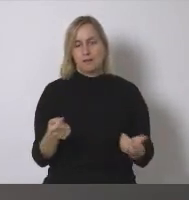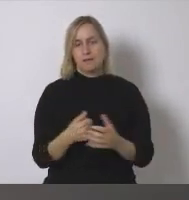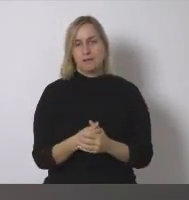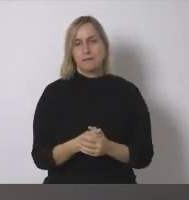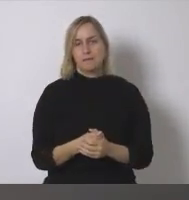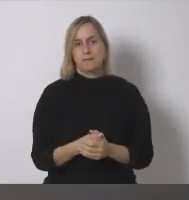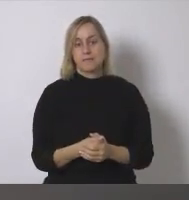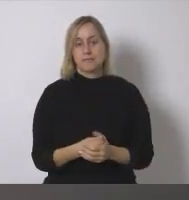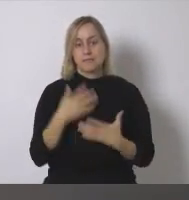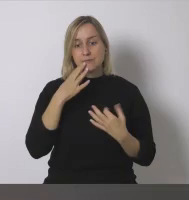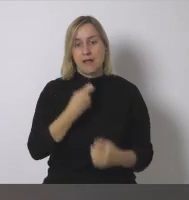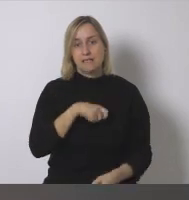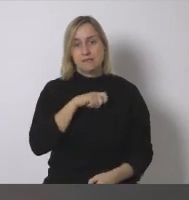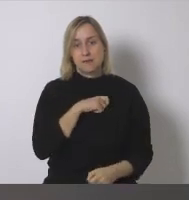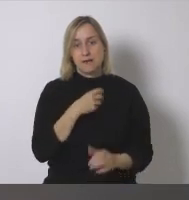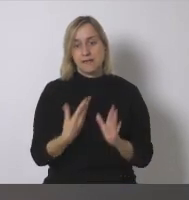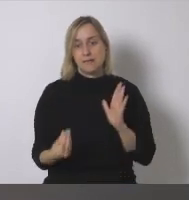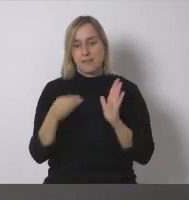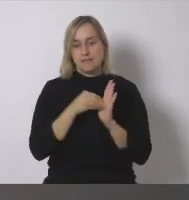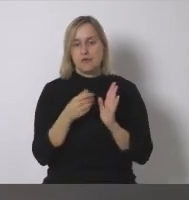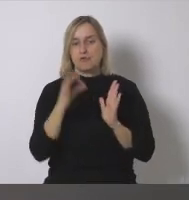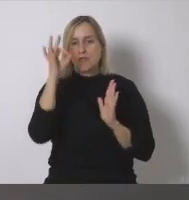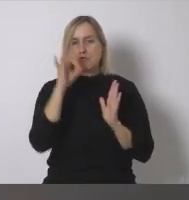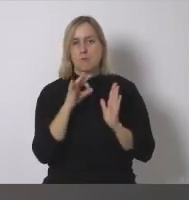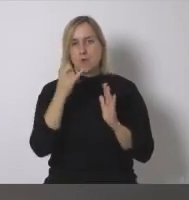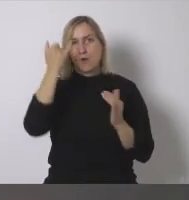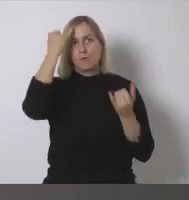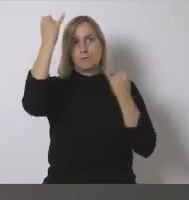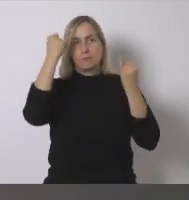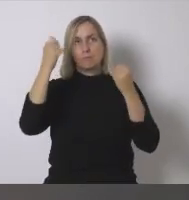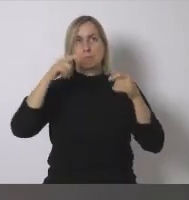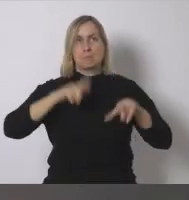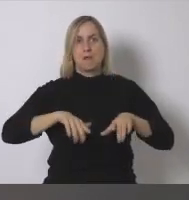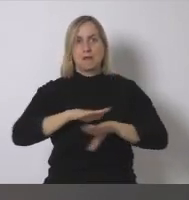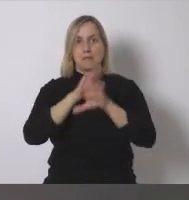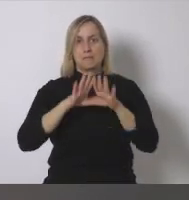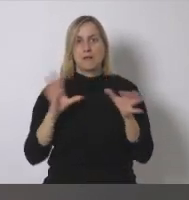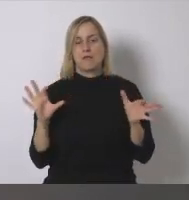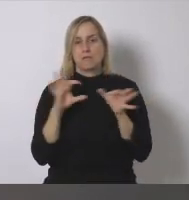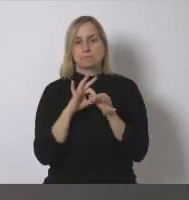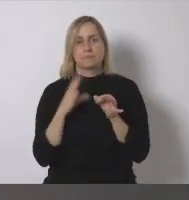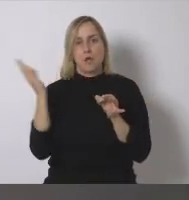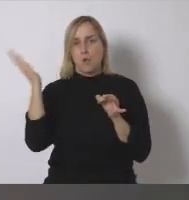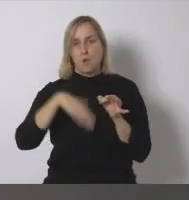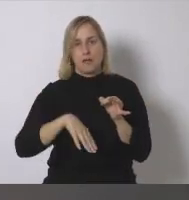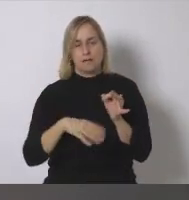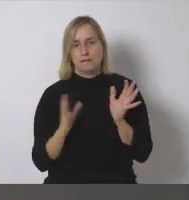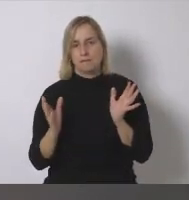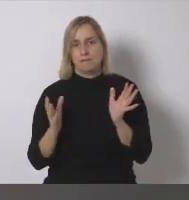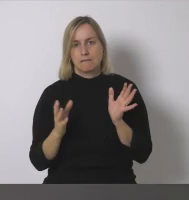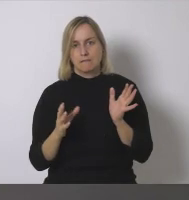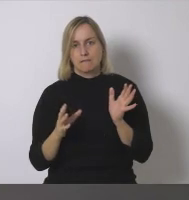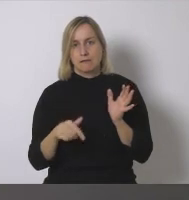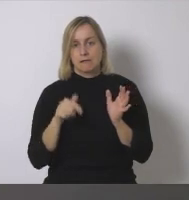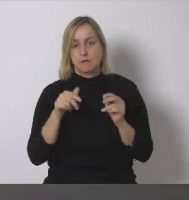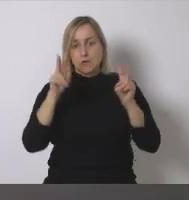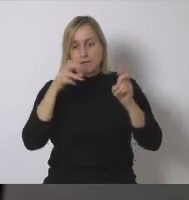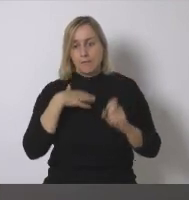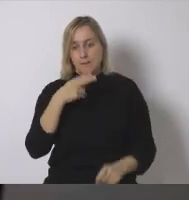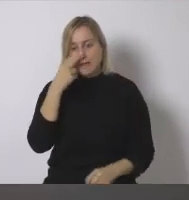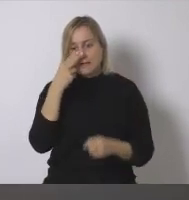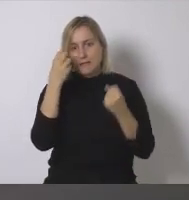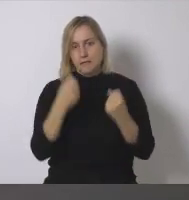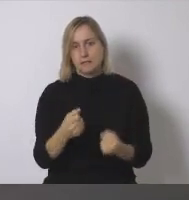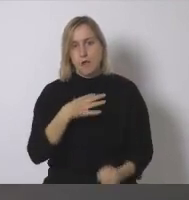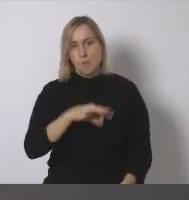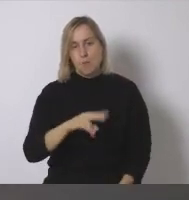verdad que en España el estado de implantación yo no te sabría decir una iniciativa de una planta terminada con esta cuestión y es un tema que me interesa y